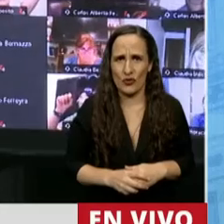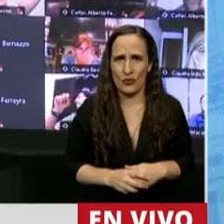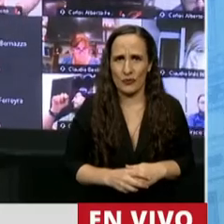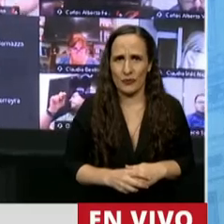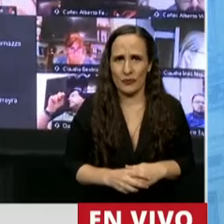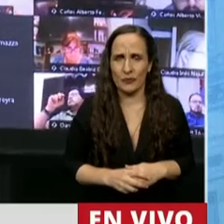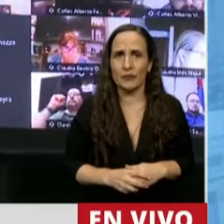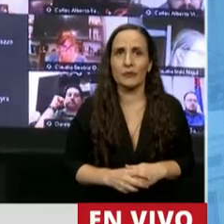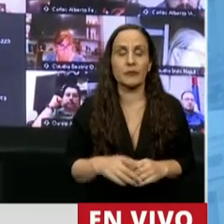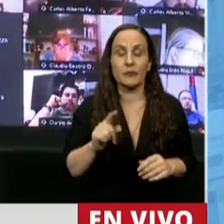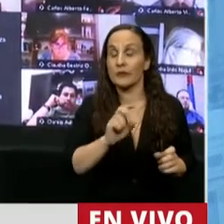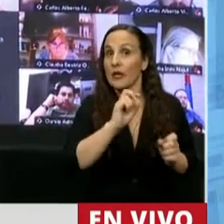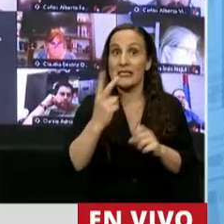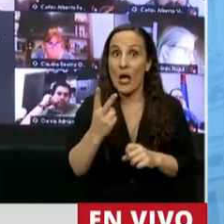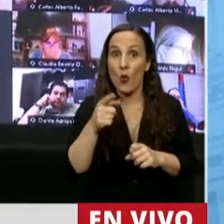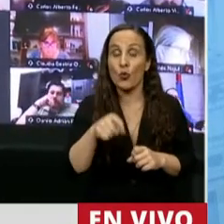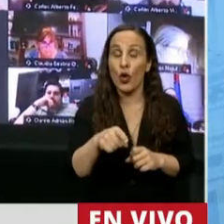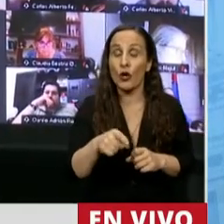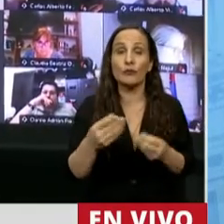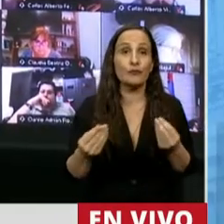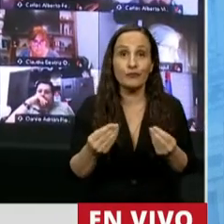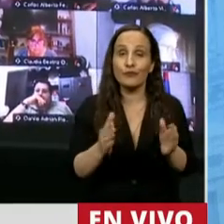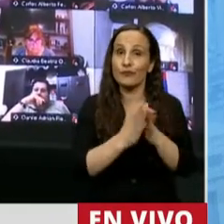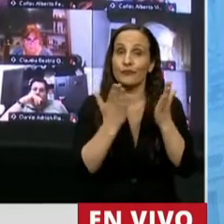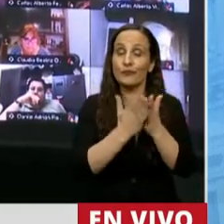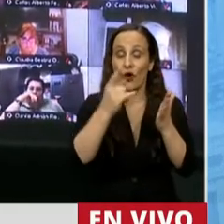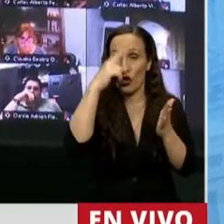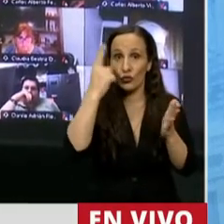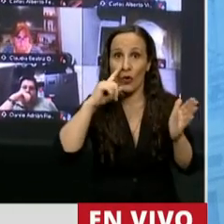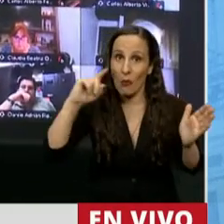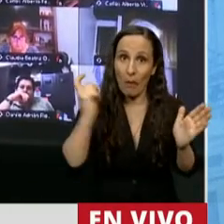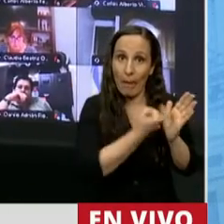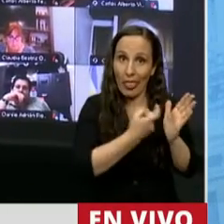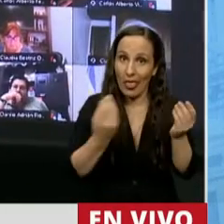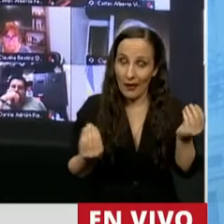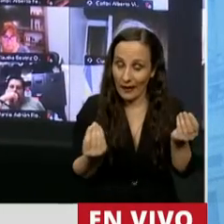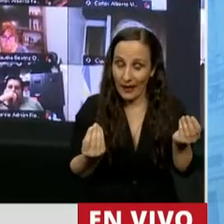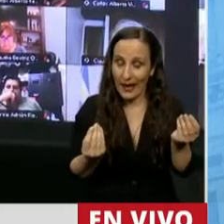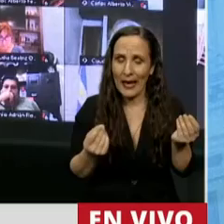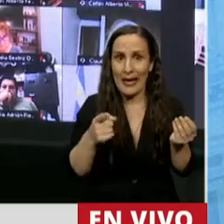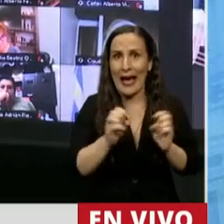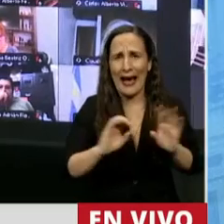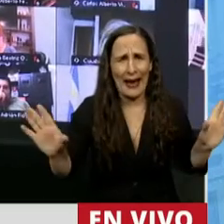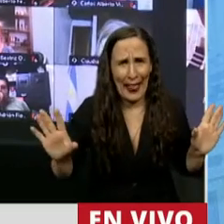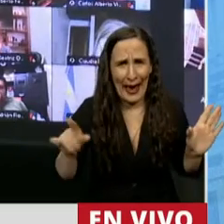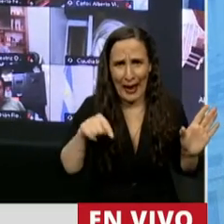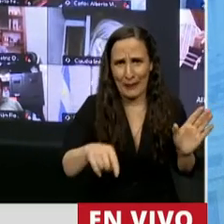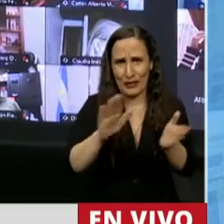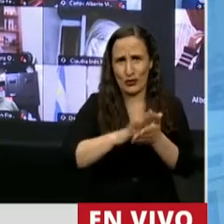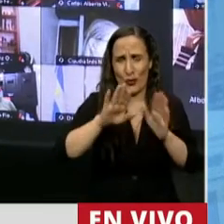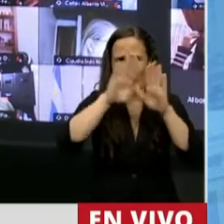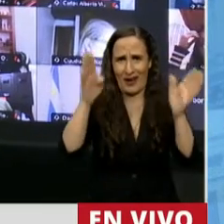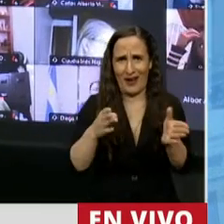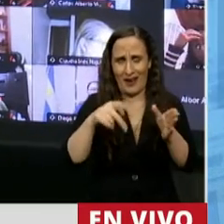El segundo motivo también por el que se declara la inconstitucionalidad y que es muy grave al funcionamiento de esta Cámara